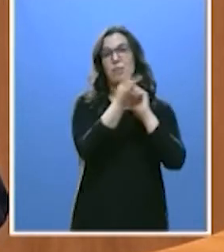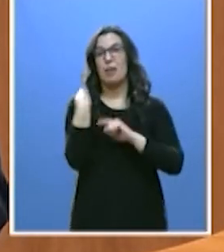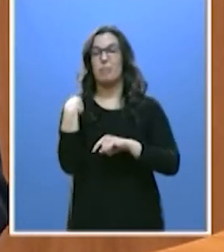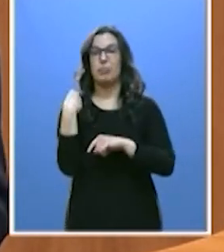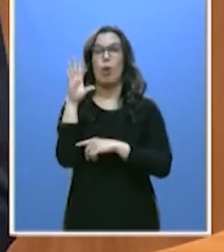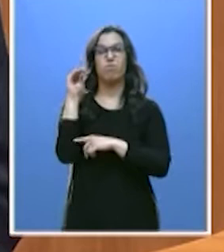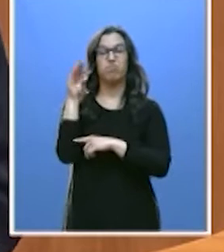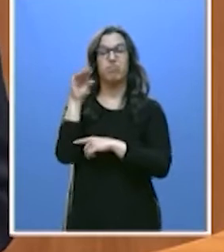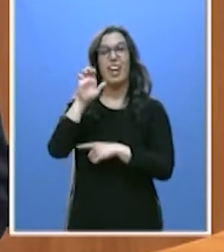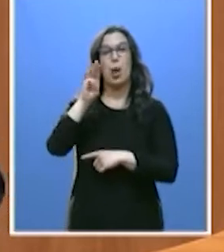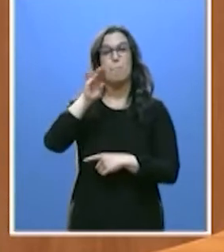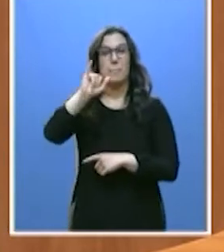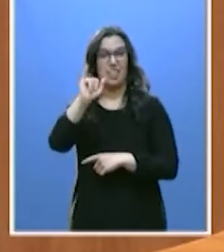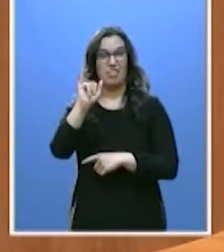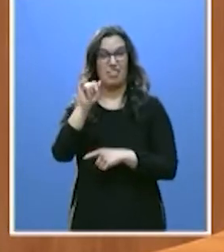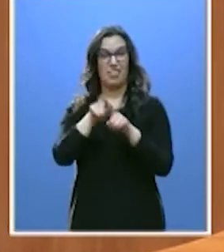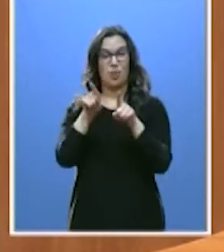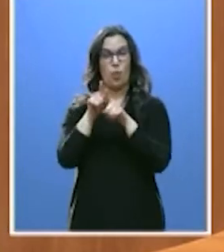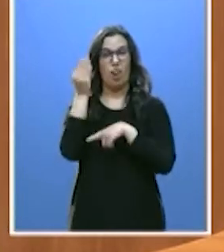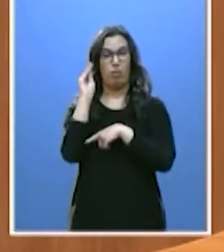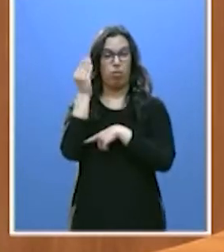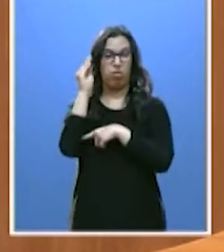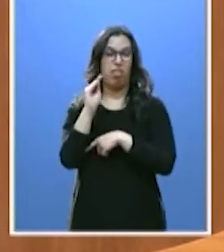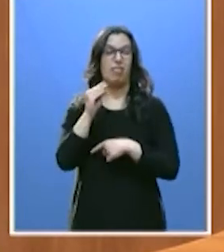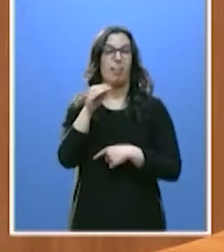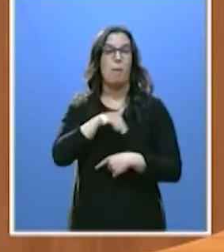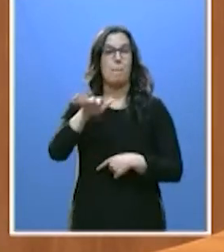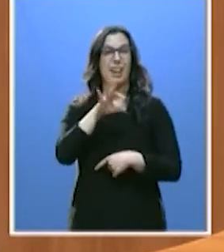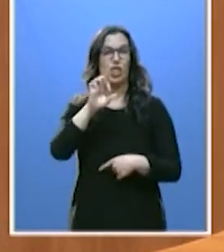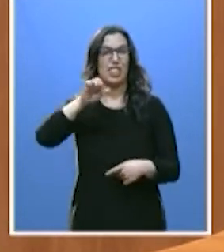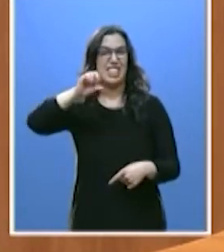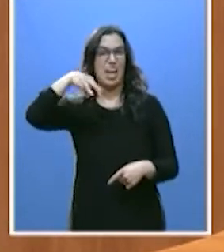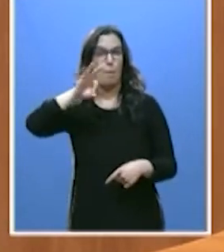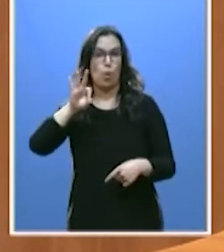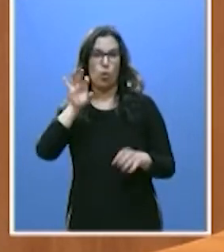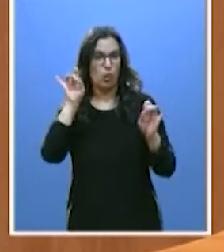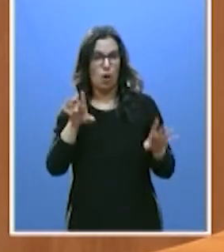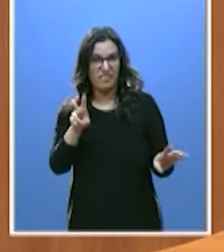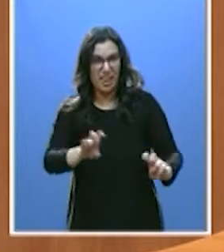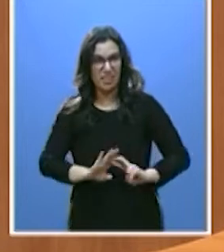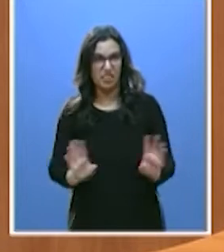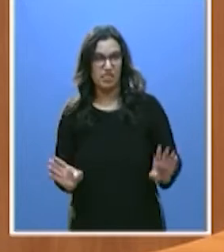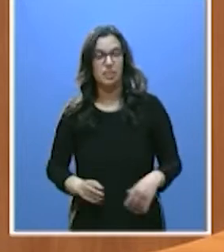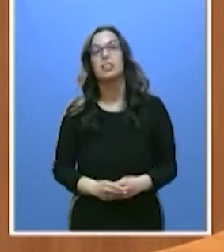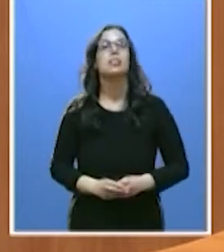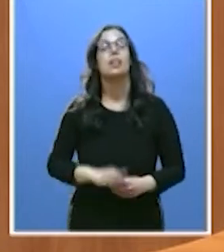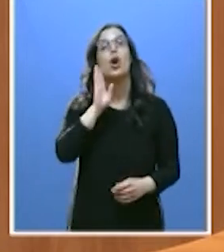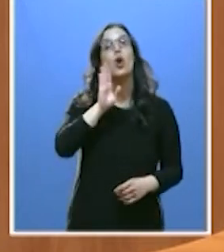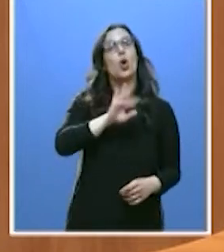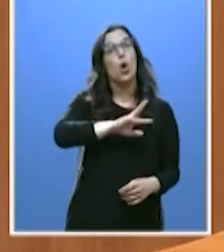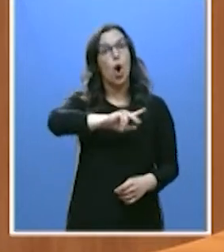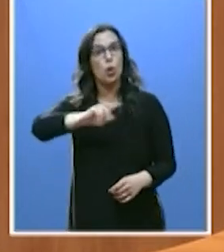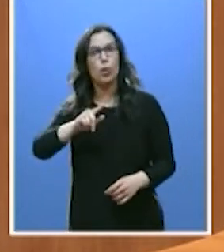de barrio sésamo? Miren, la corrupción no se combate.